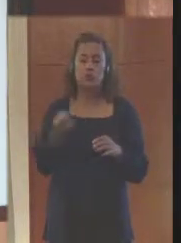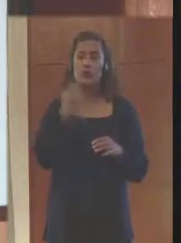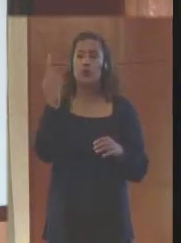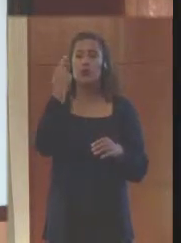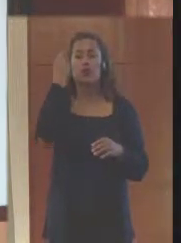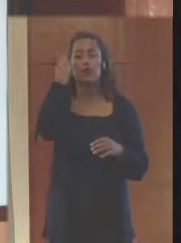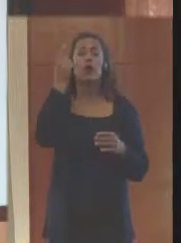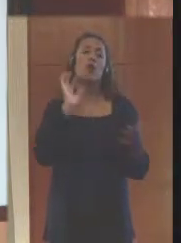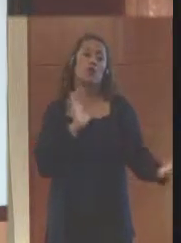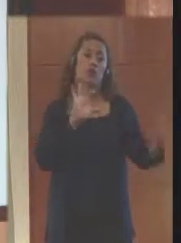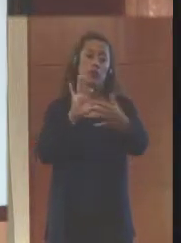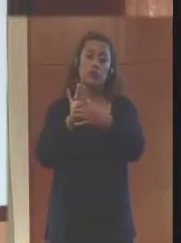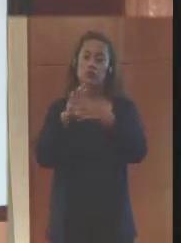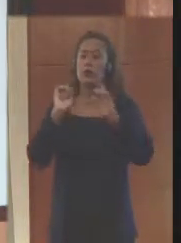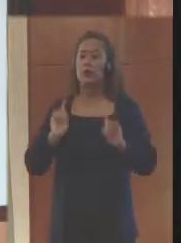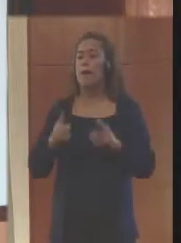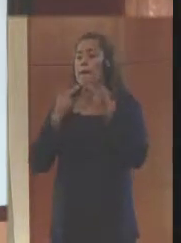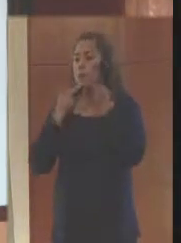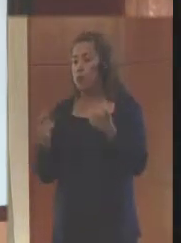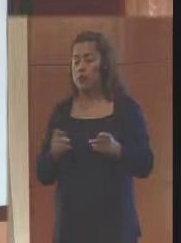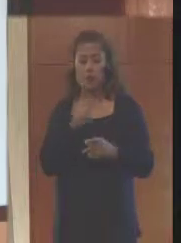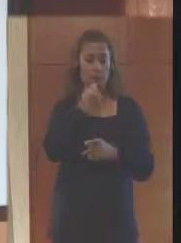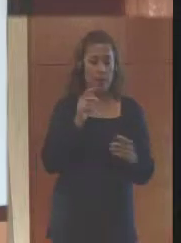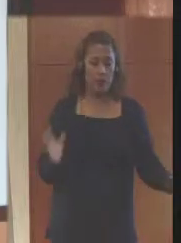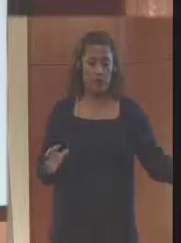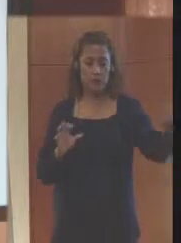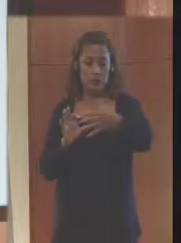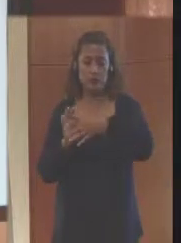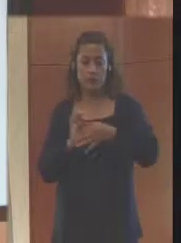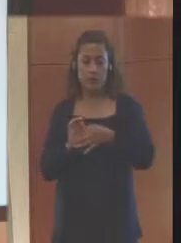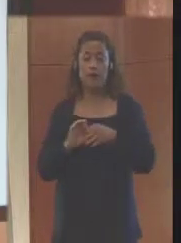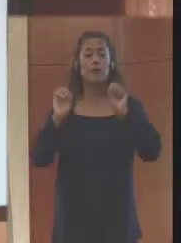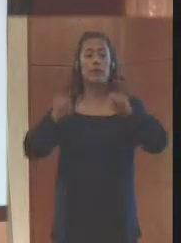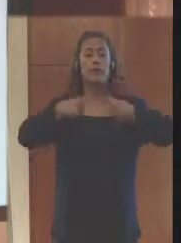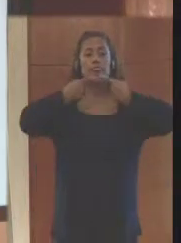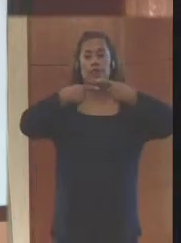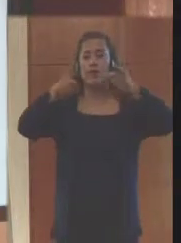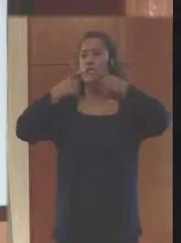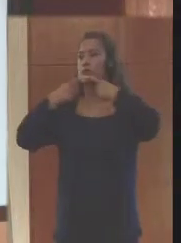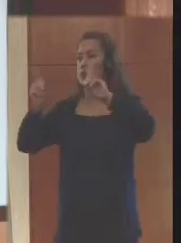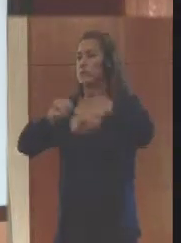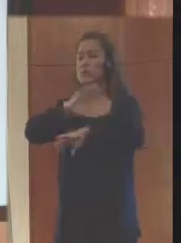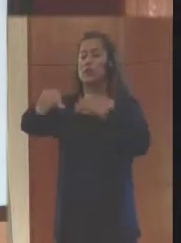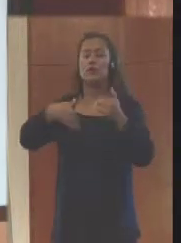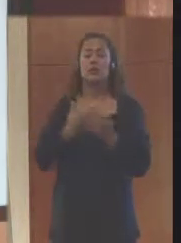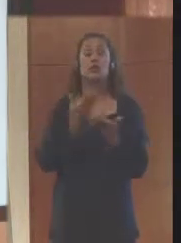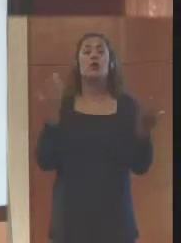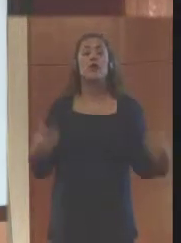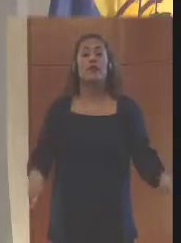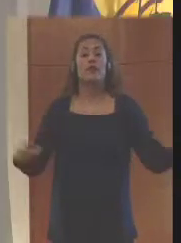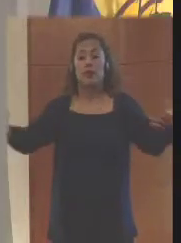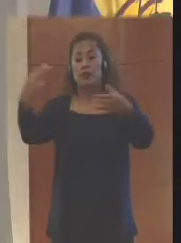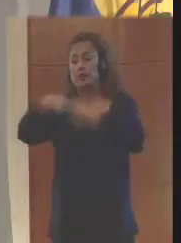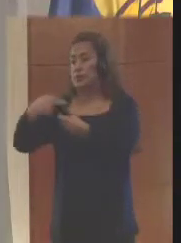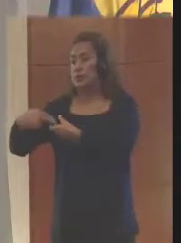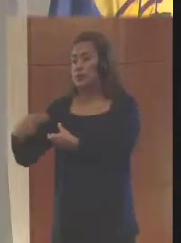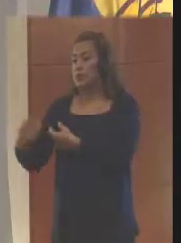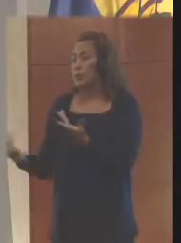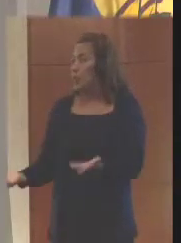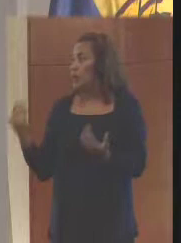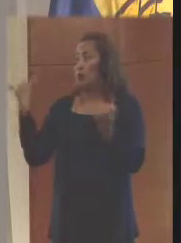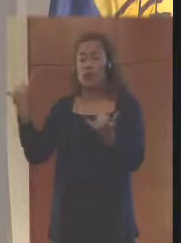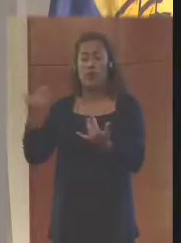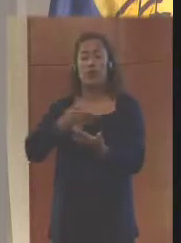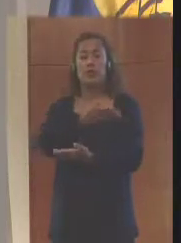en la alianza de lo público y lo privado. La divulgación de información, la participación en escenarios como este, es